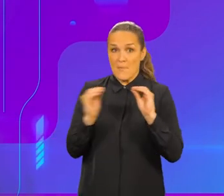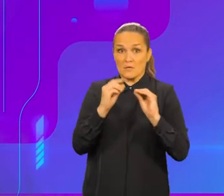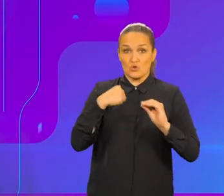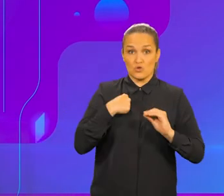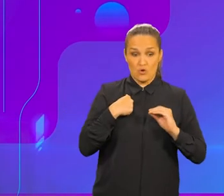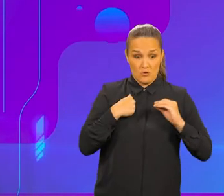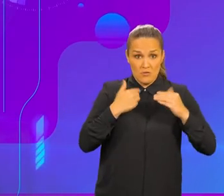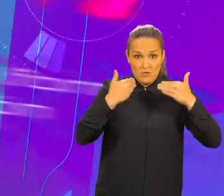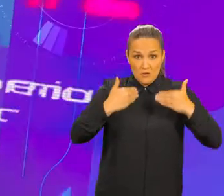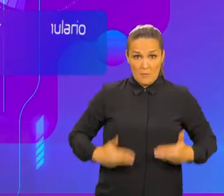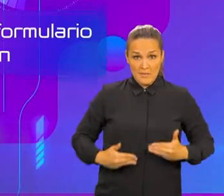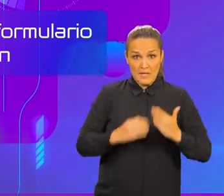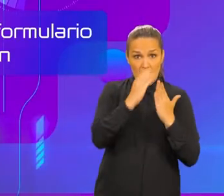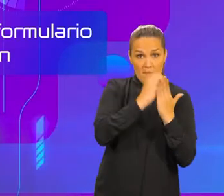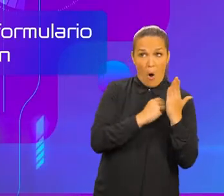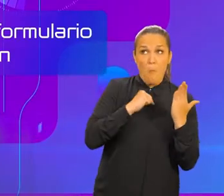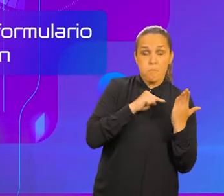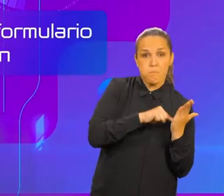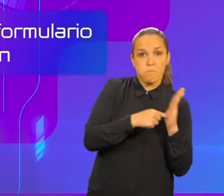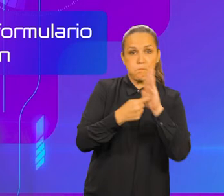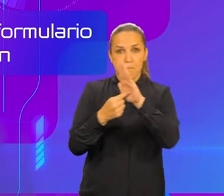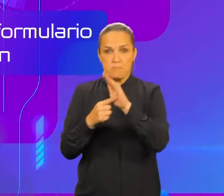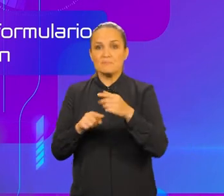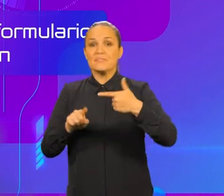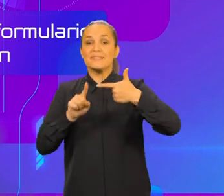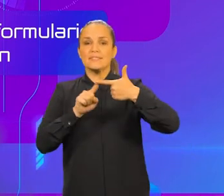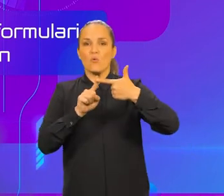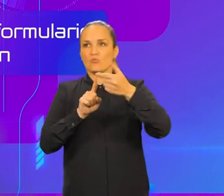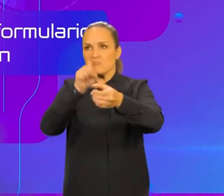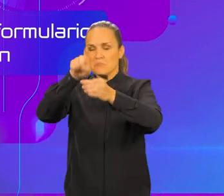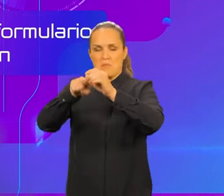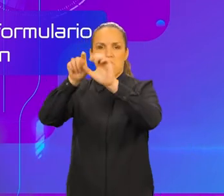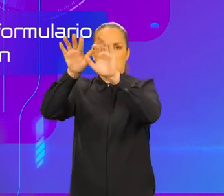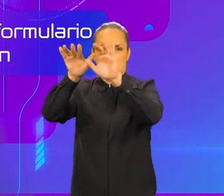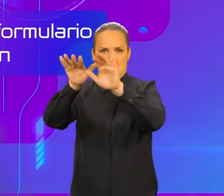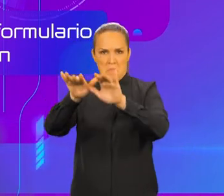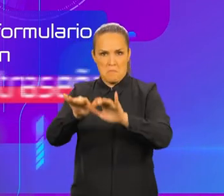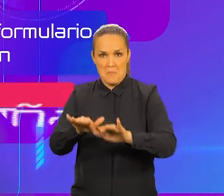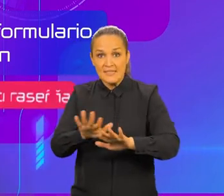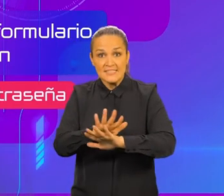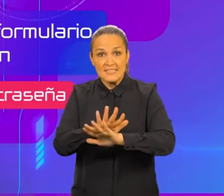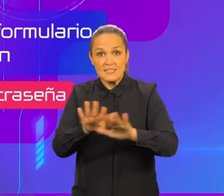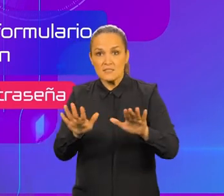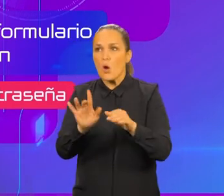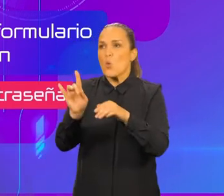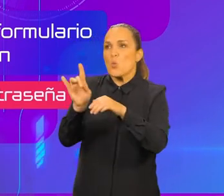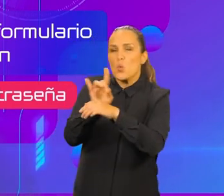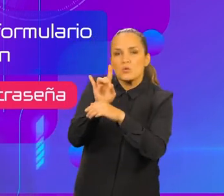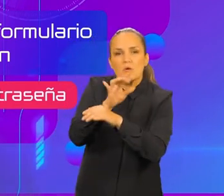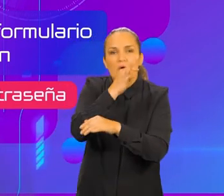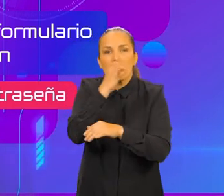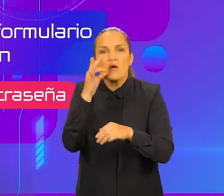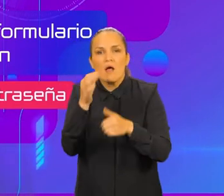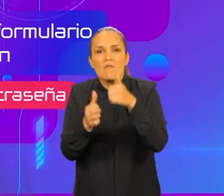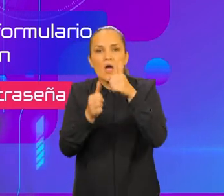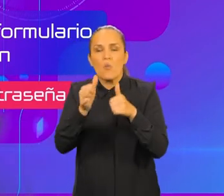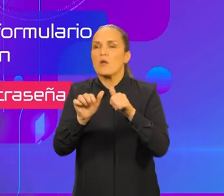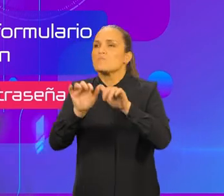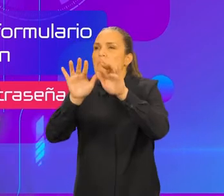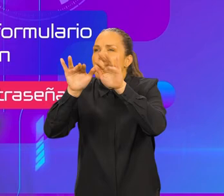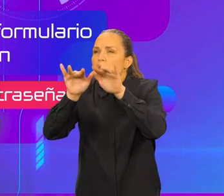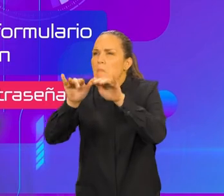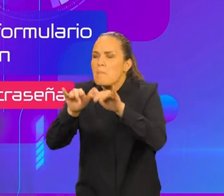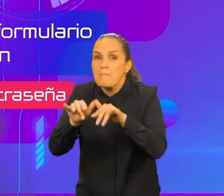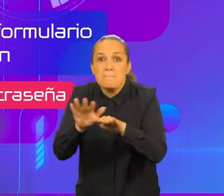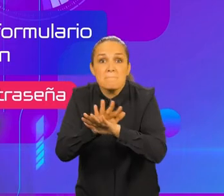tu discapacidad. Diligencia el formulario de inscripción. Una vez diligenciado, crea tu usuario y contraseña en